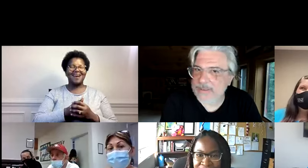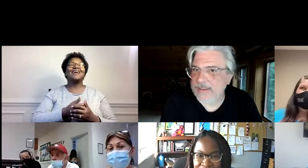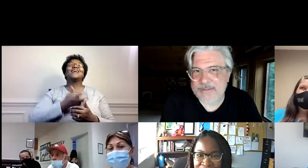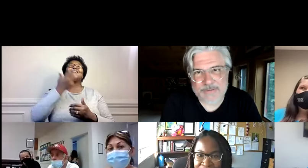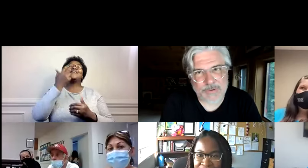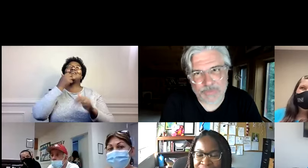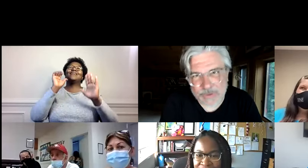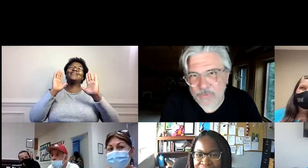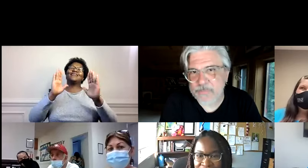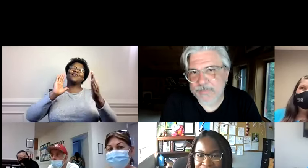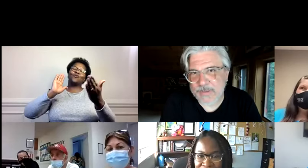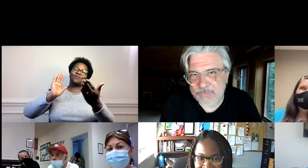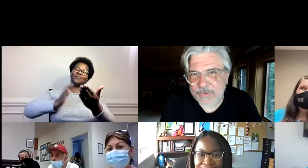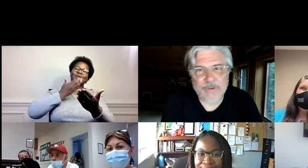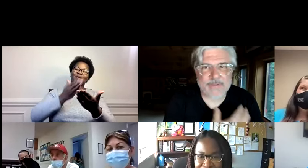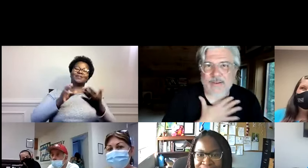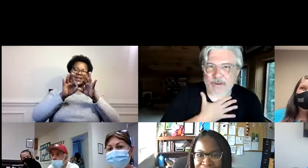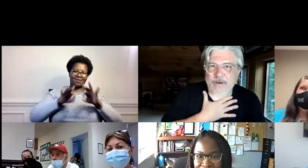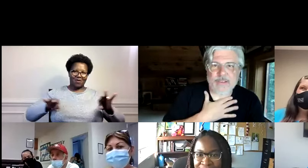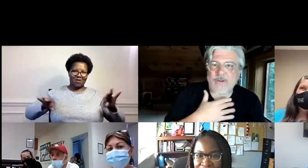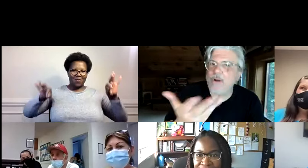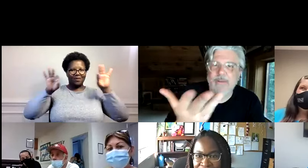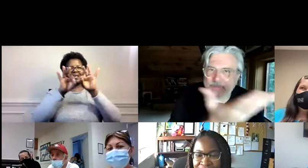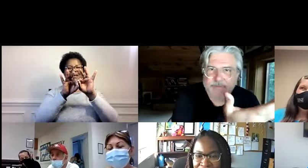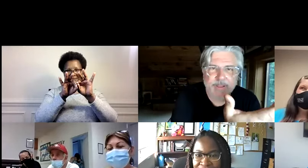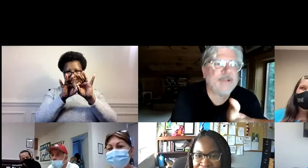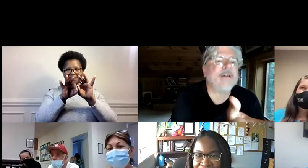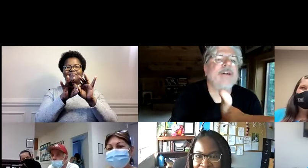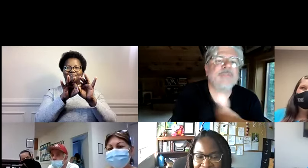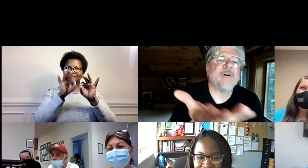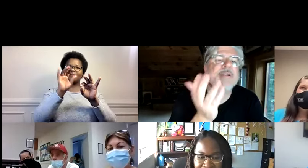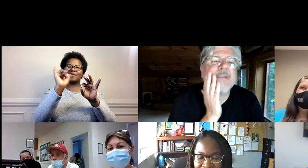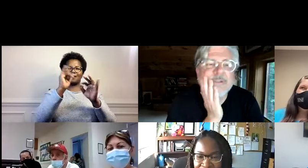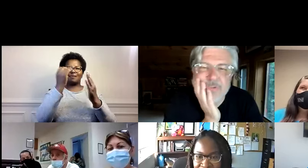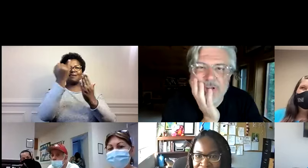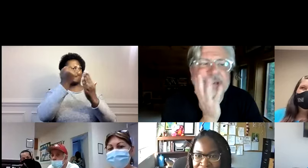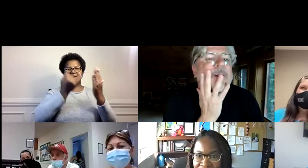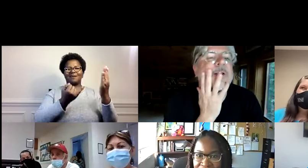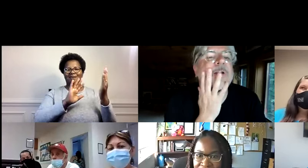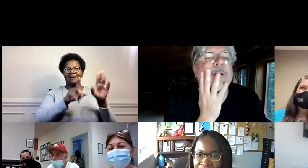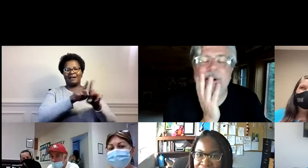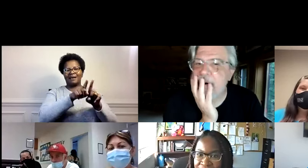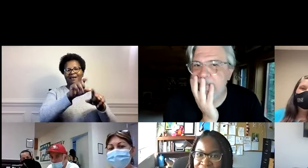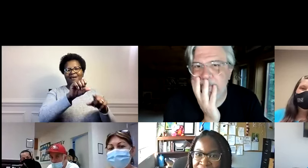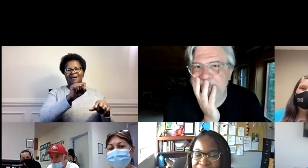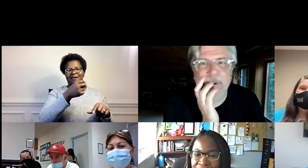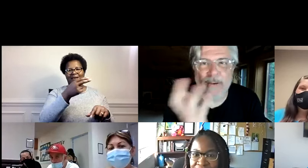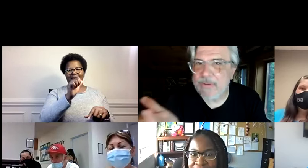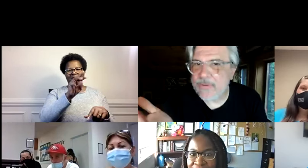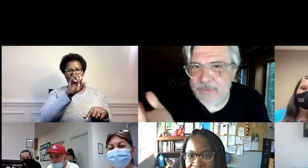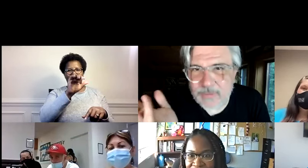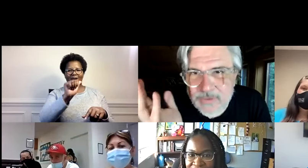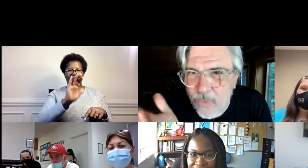conectado muy bien. Excelentísimo. La música es algo crítico. Es un, es un arte. ¿Verdad? Así como